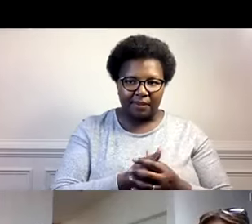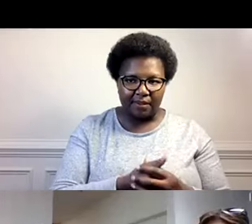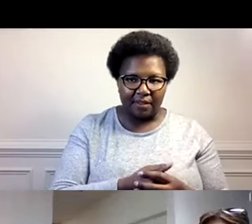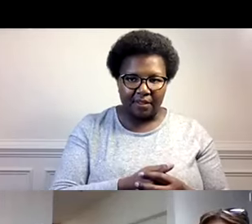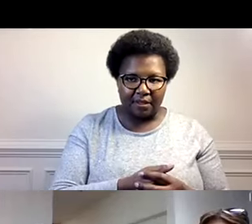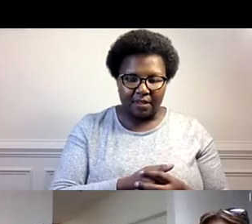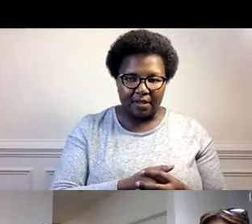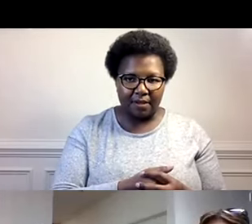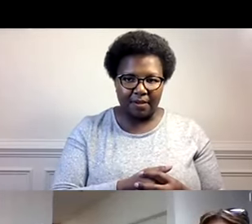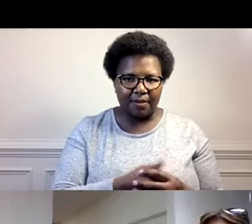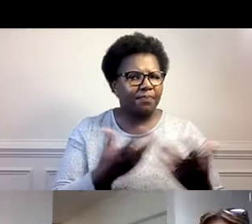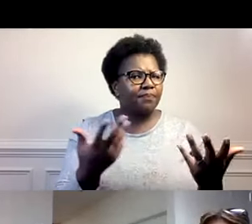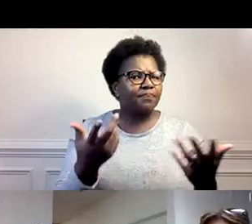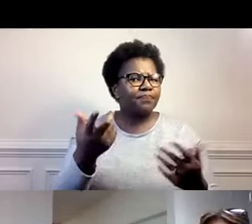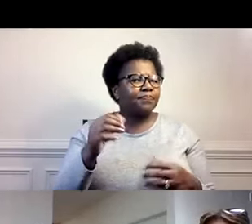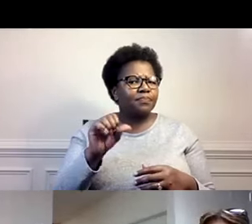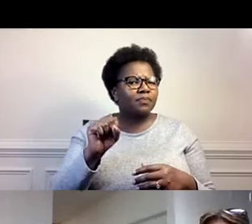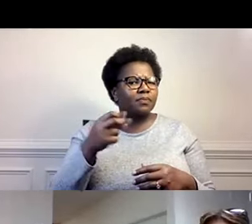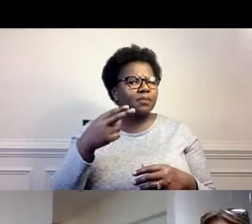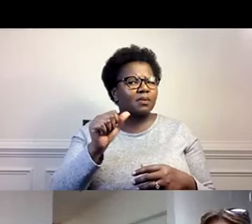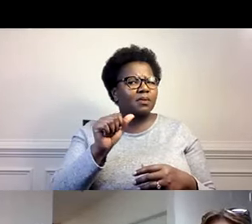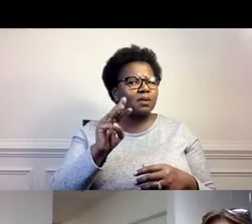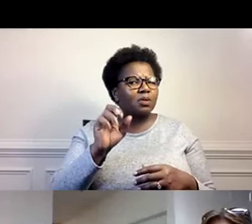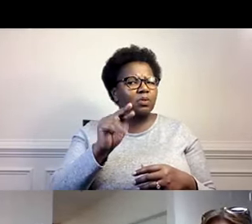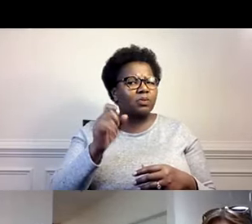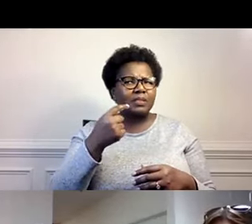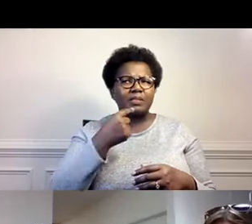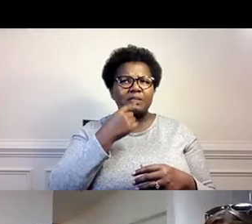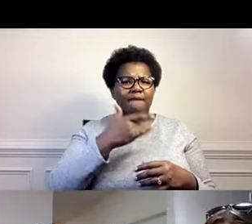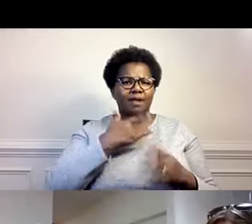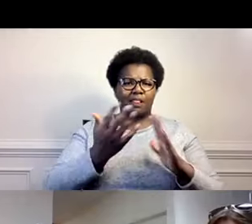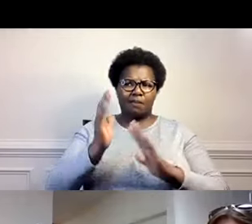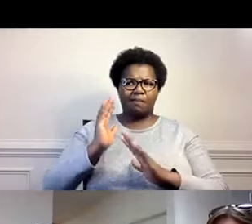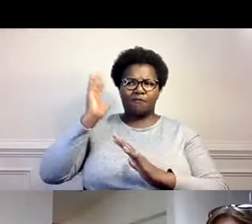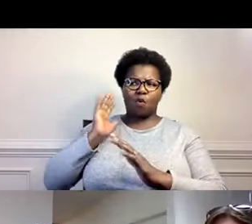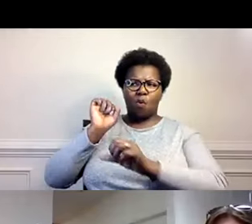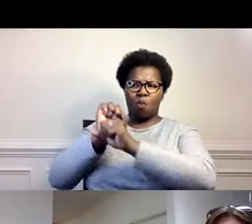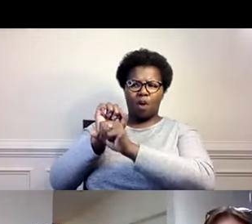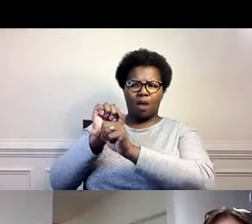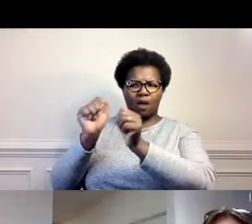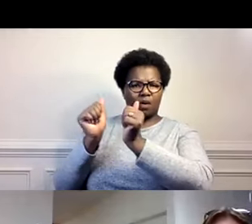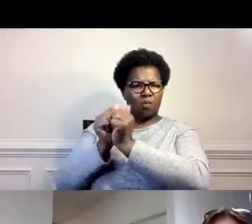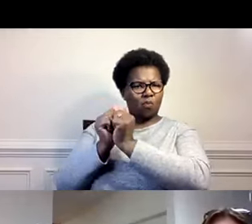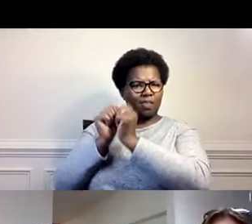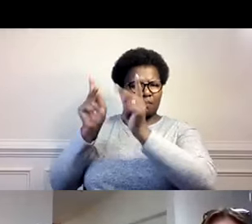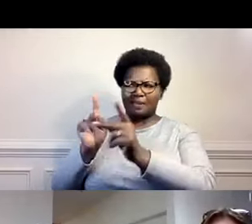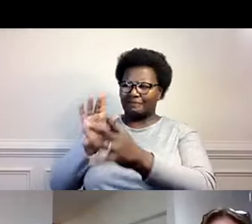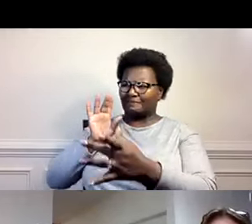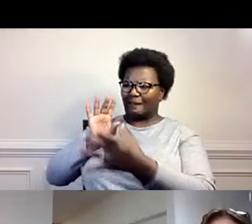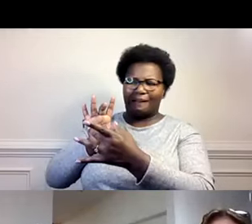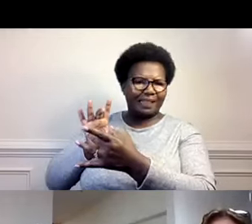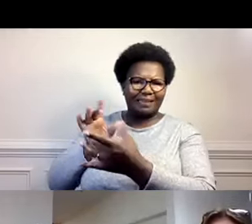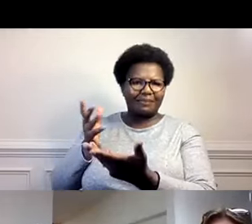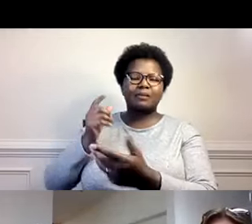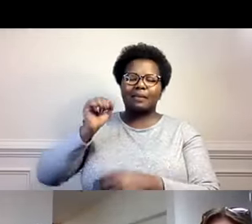También. ¿Y qué tal tú, Shana? ¿Alguna vez has tenido a alguien en el departamento